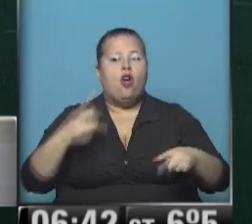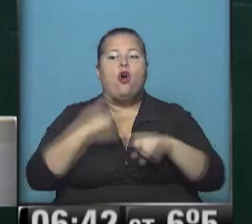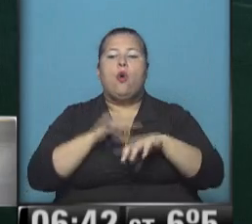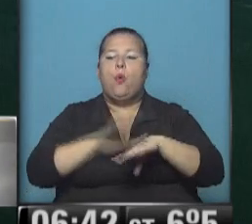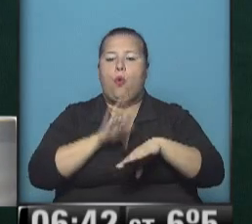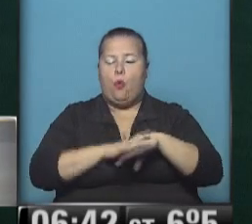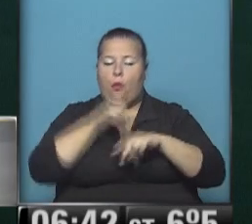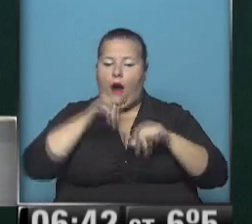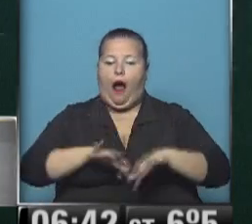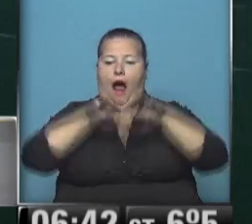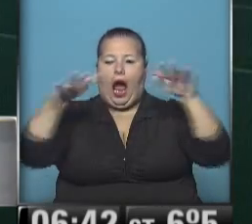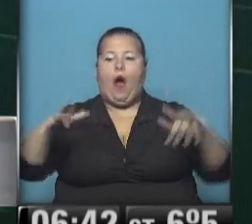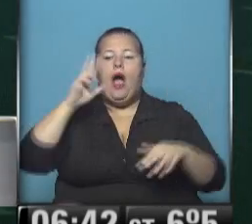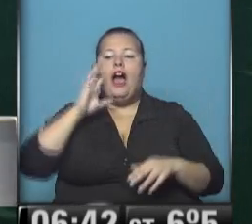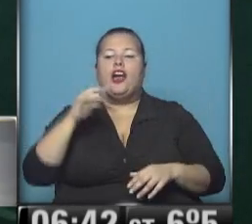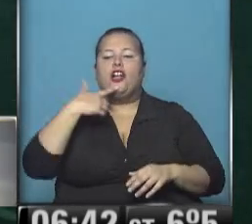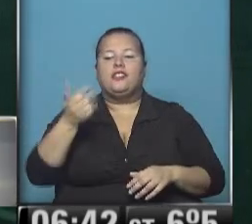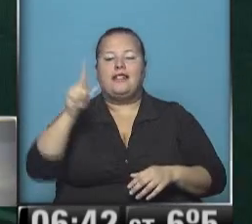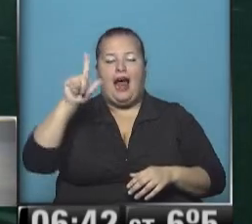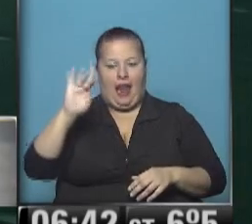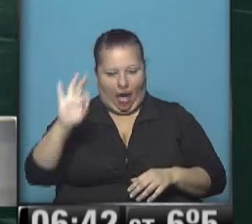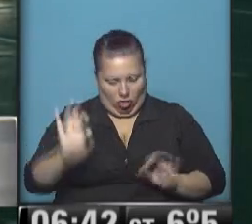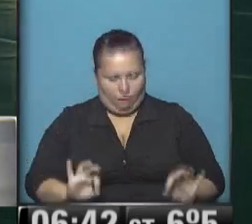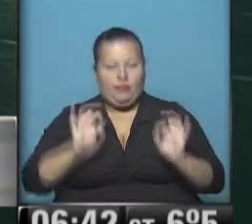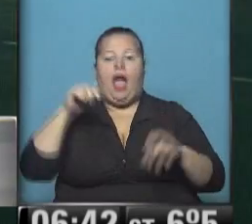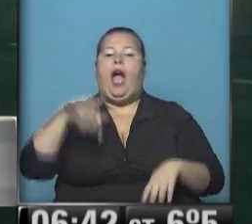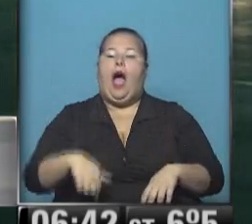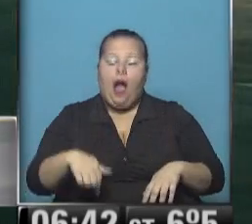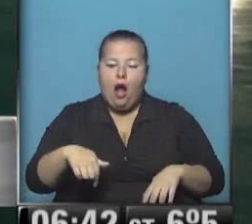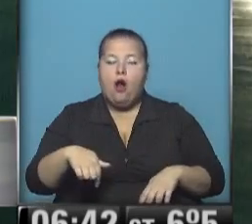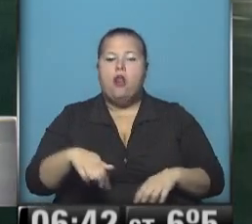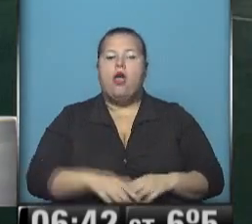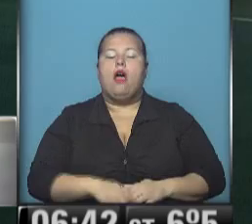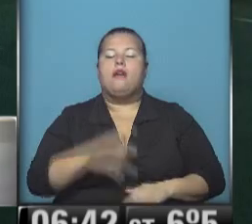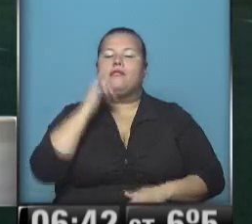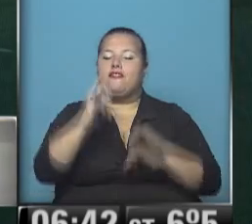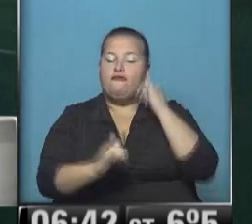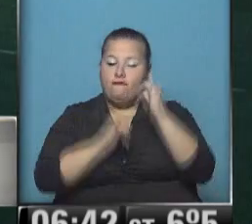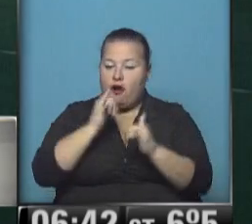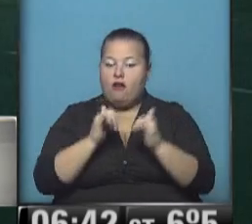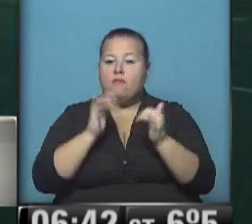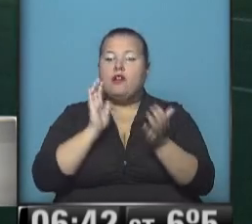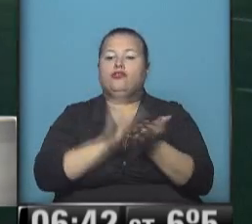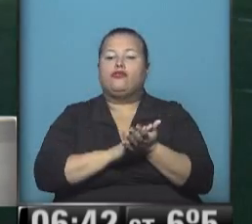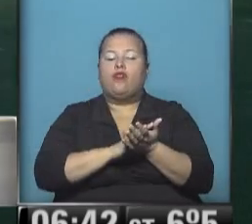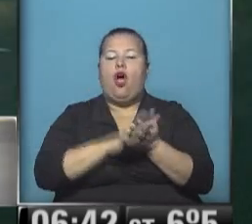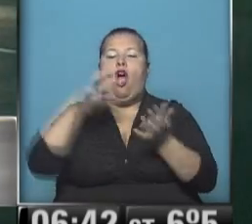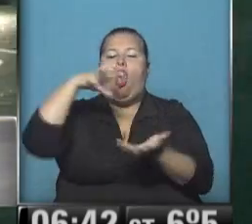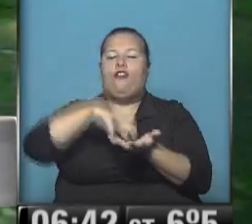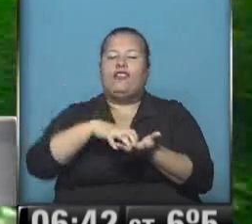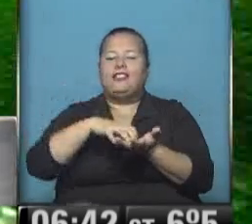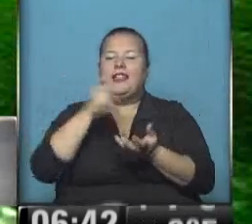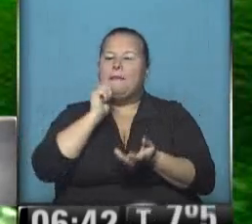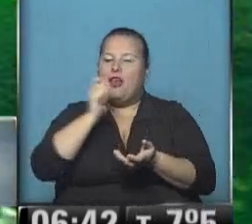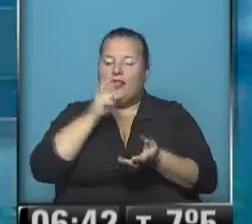desborde del río Salado. Ahora sí, vamos al informe de la Oficina de Prensa de Vigilidad